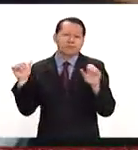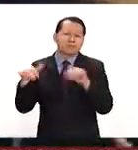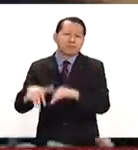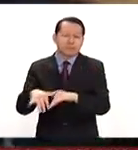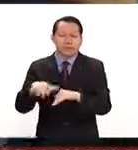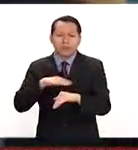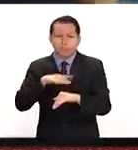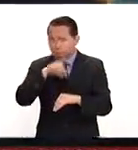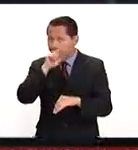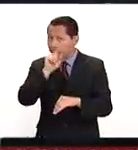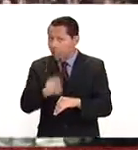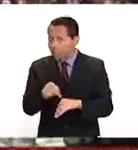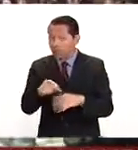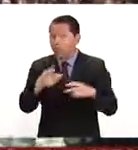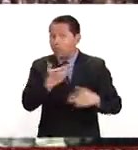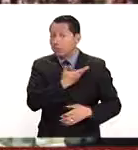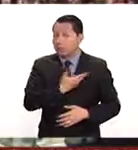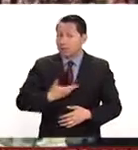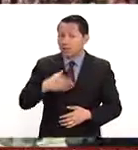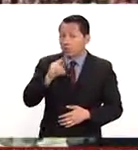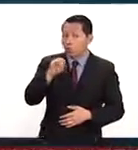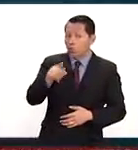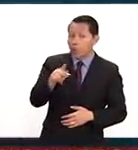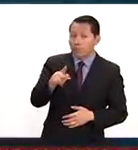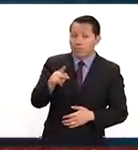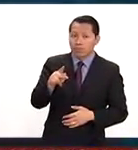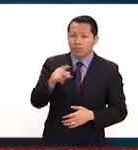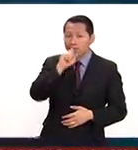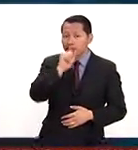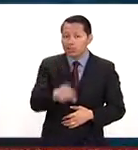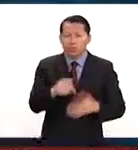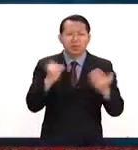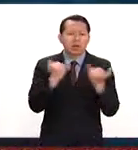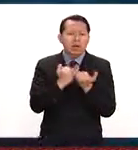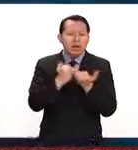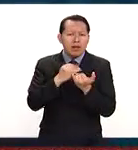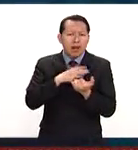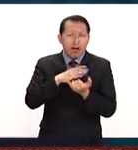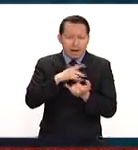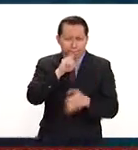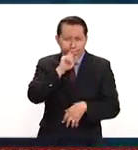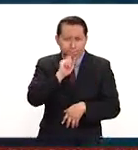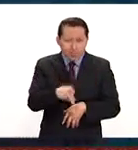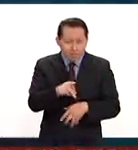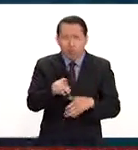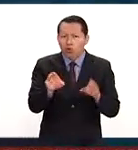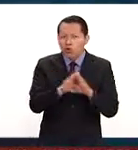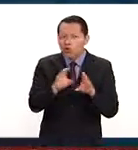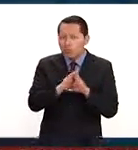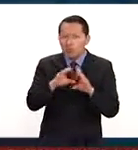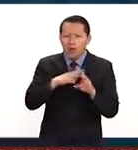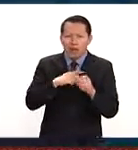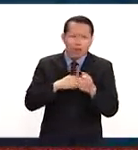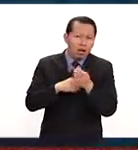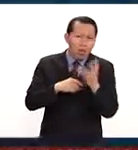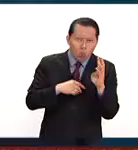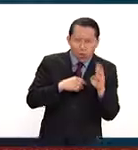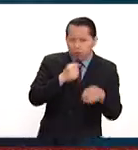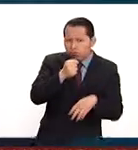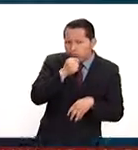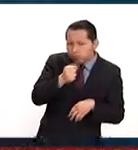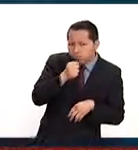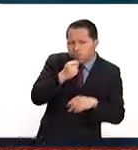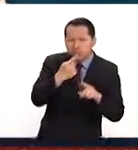presidente Donald Trump, la pugna que se dio en ese momento precisamente con algunos medios de comunicación que